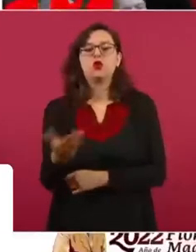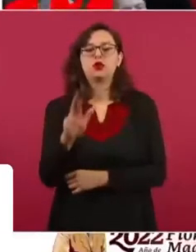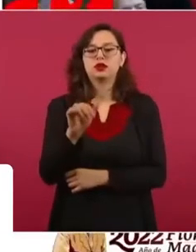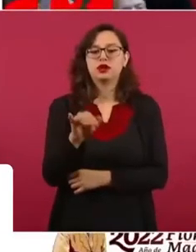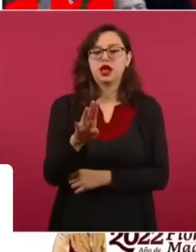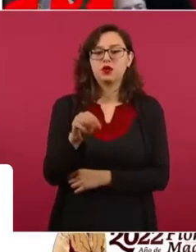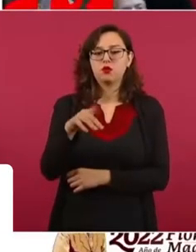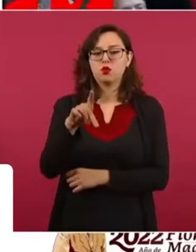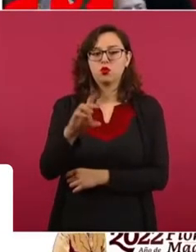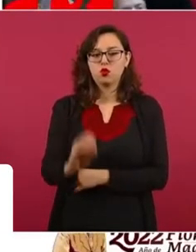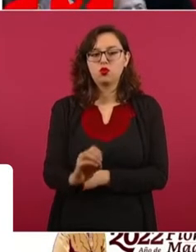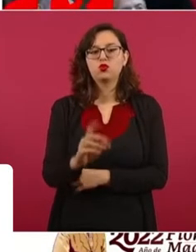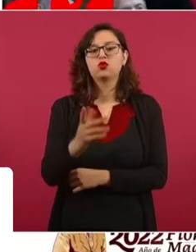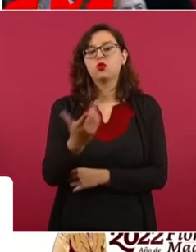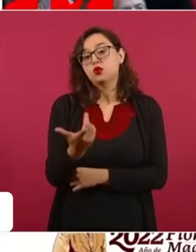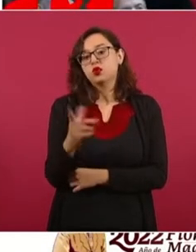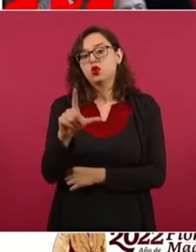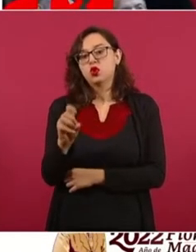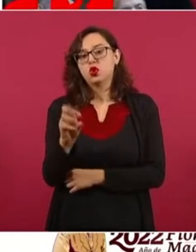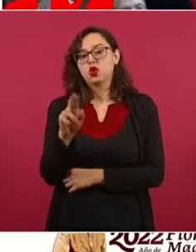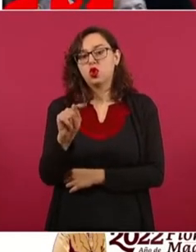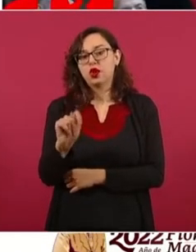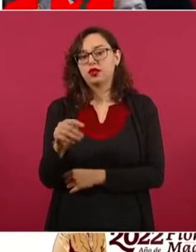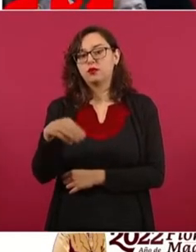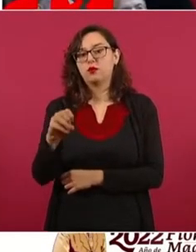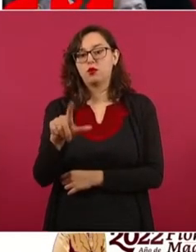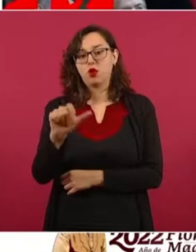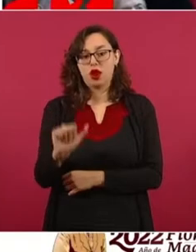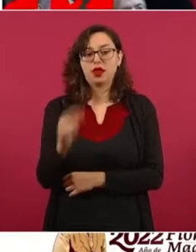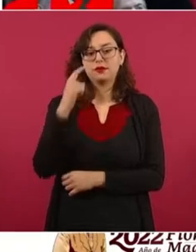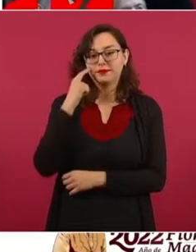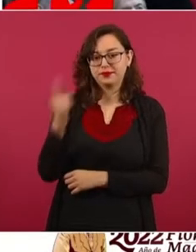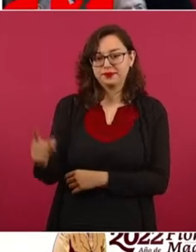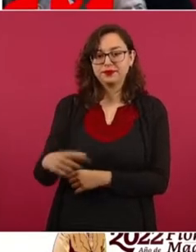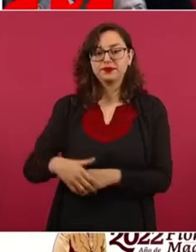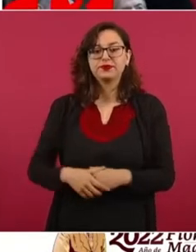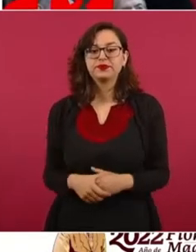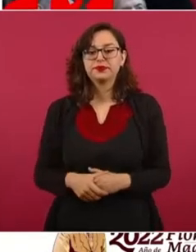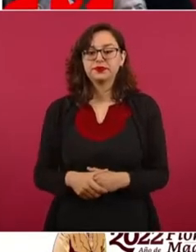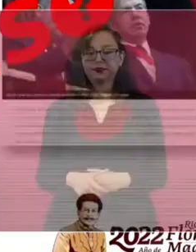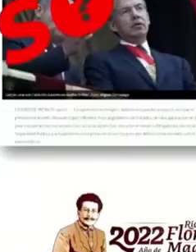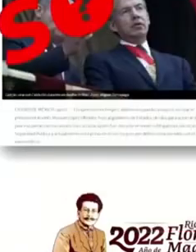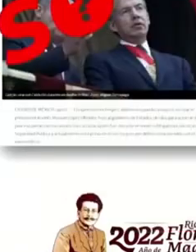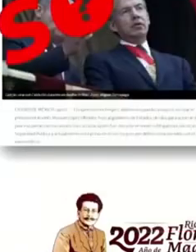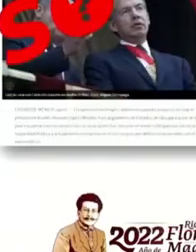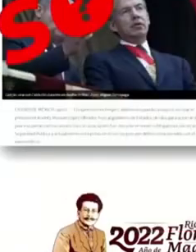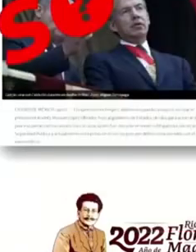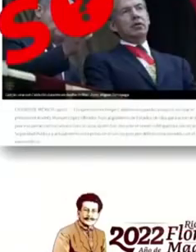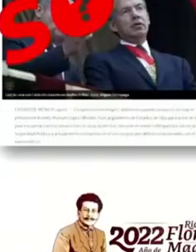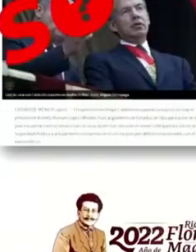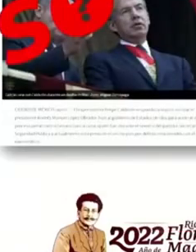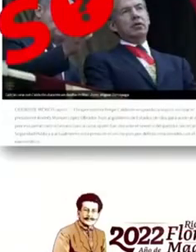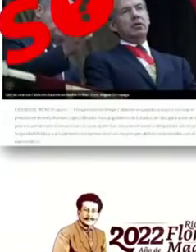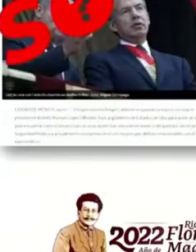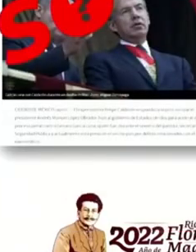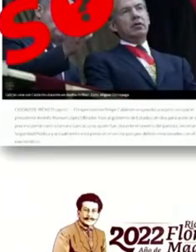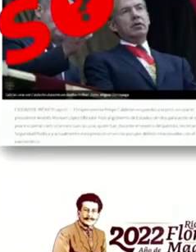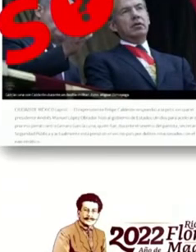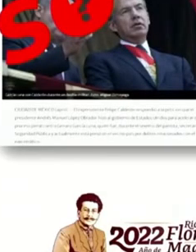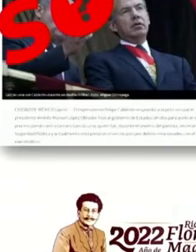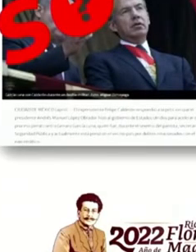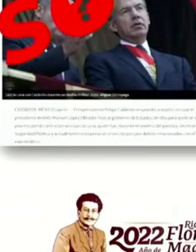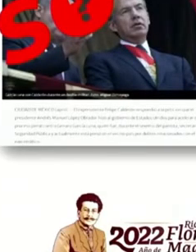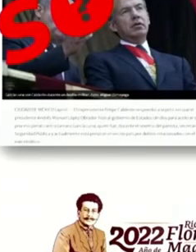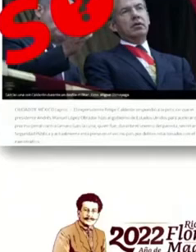y Carlos Loret de Mola. Ellos se lanzaron al ruedo asegurando que el gobierno federal tiene un acuerdo con el